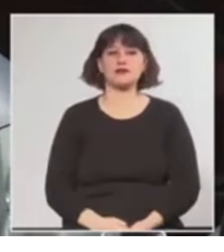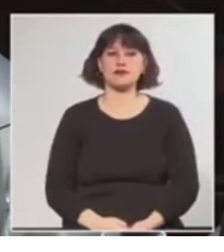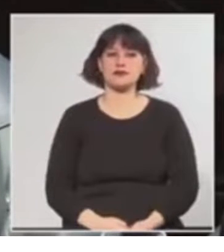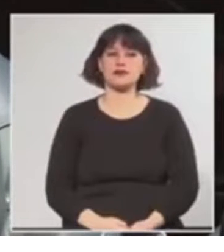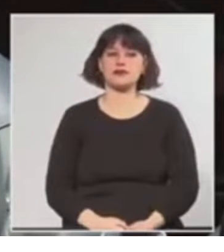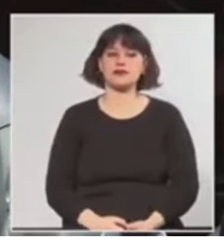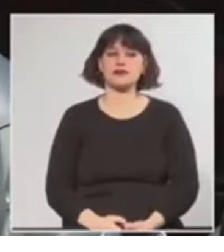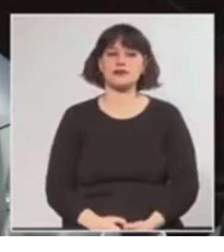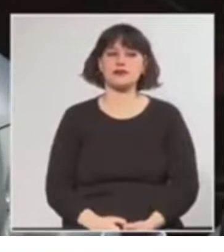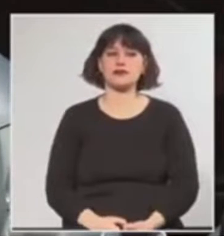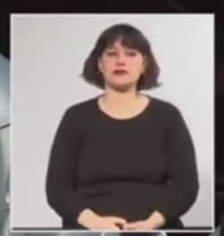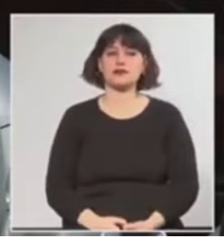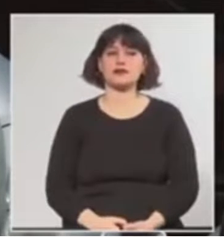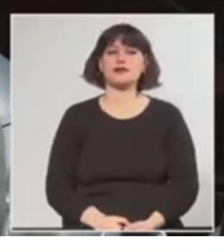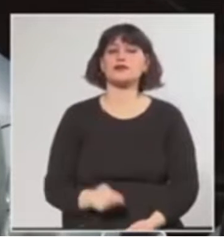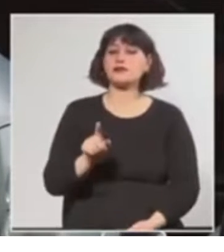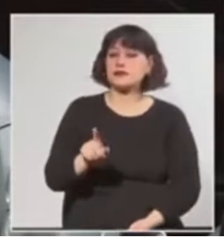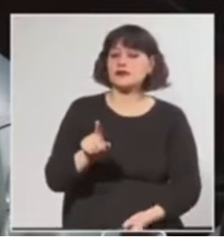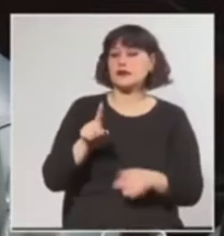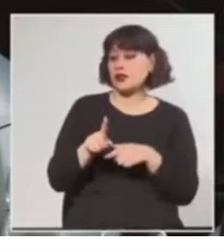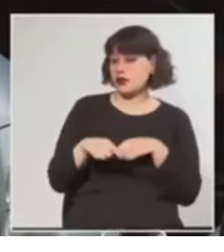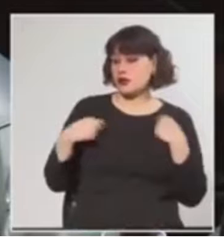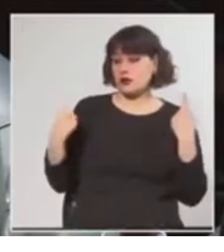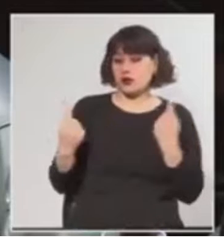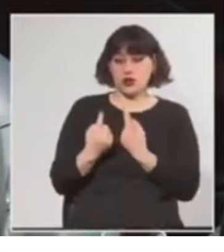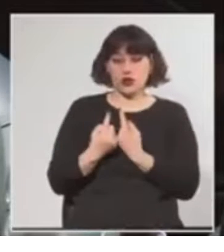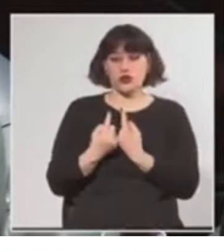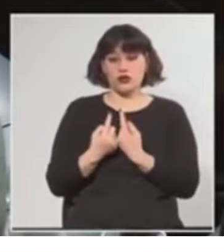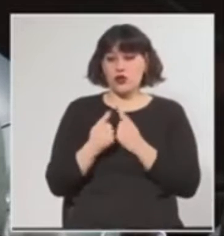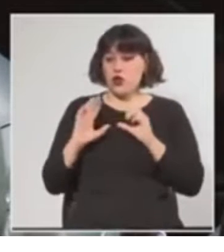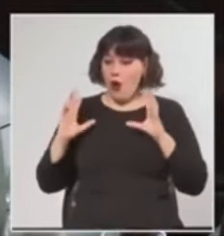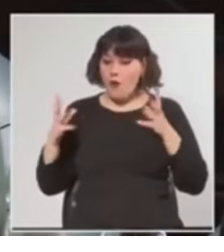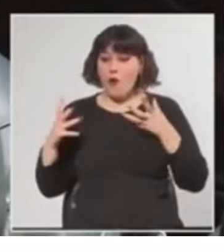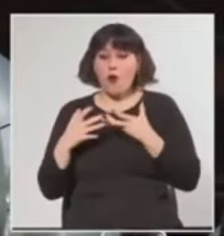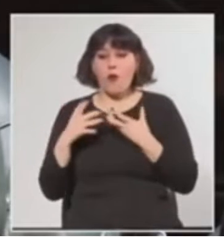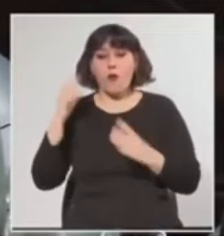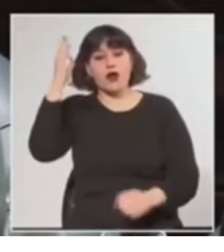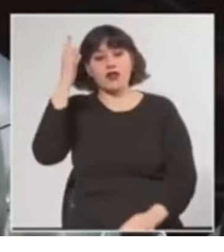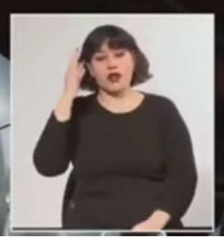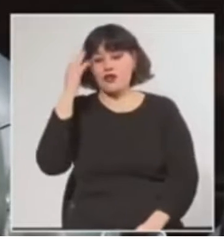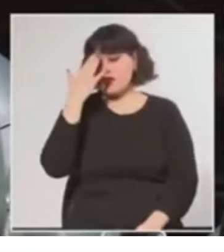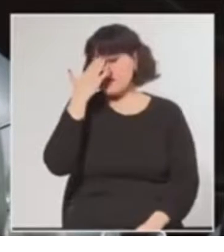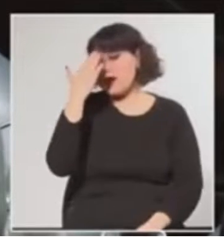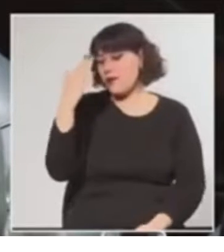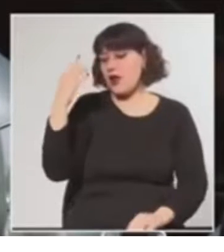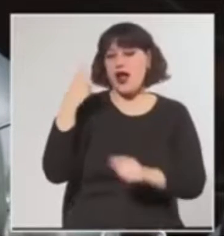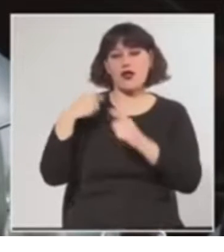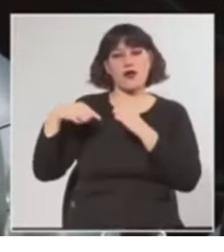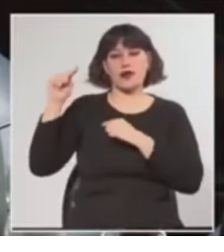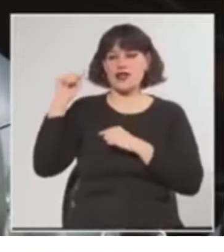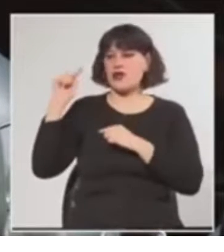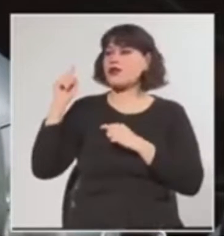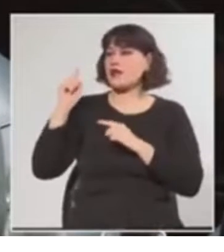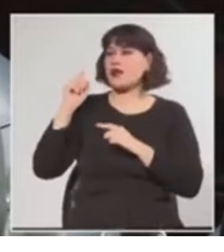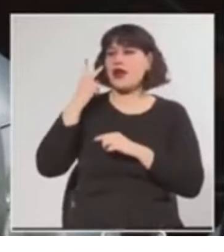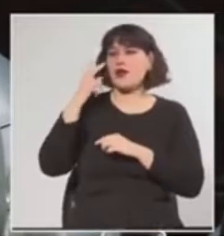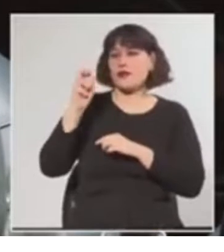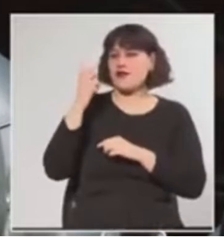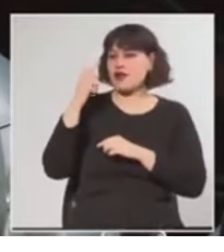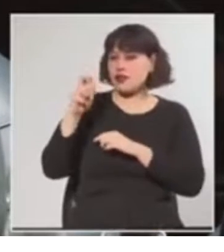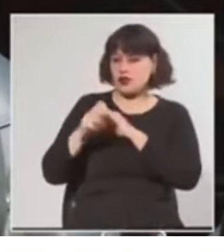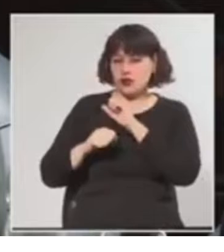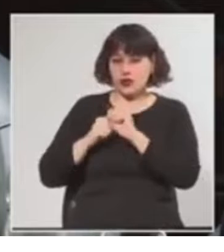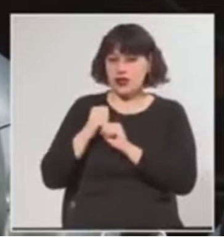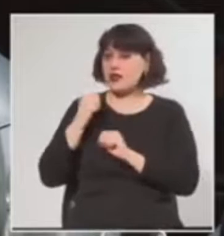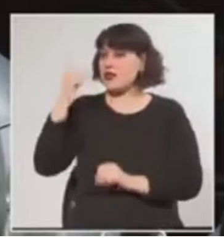Y en ese sentido nosotros como legisladores de la bancada del Frente Amplio el año pasado y el otro, tanto